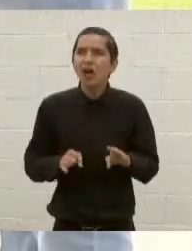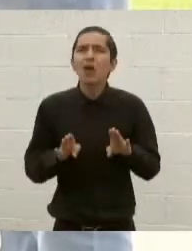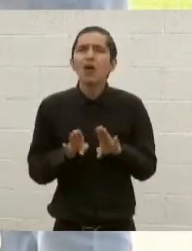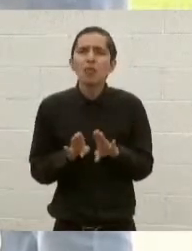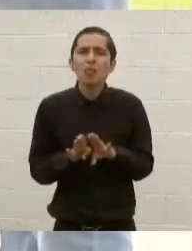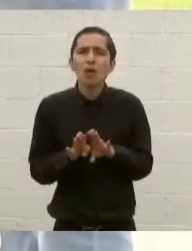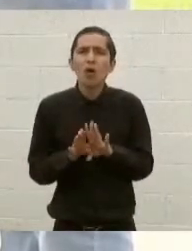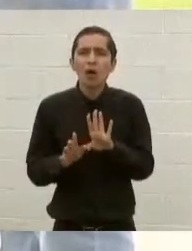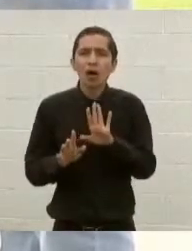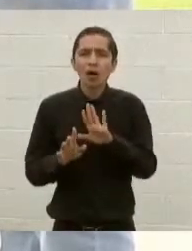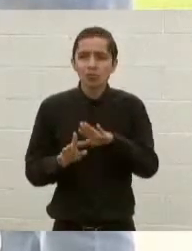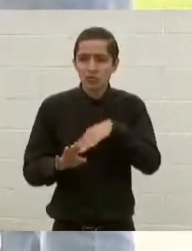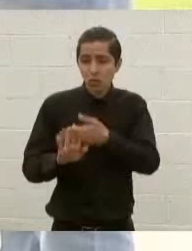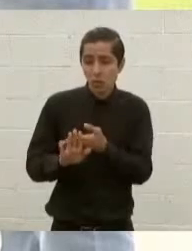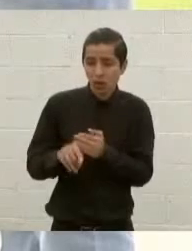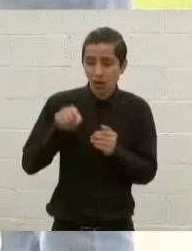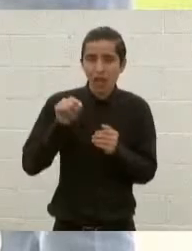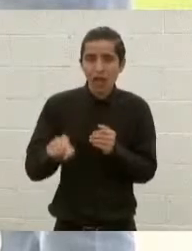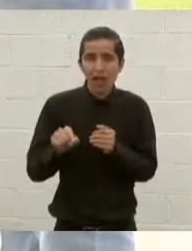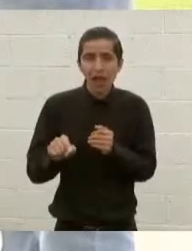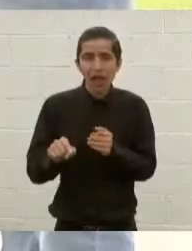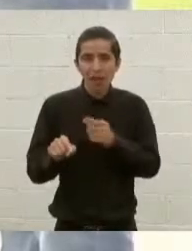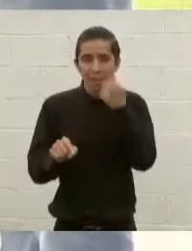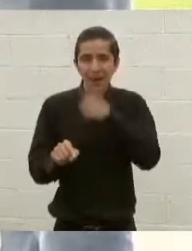directo a la seguridad y al gobierno federal?